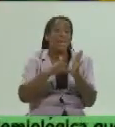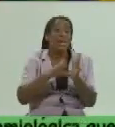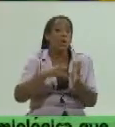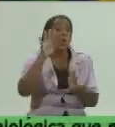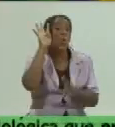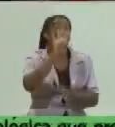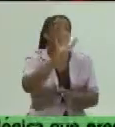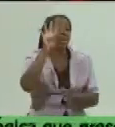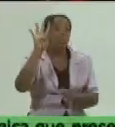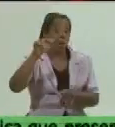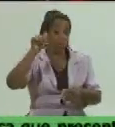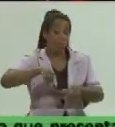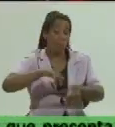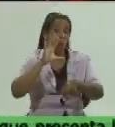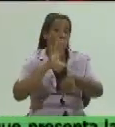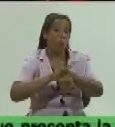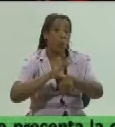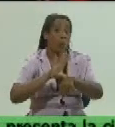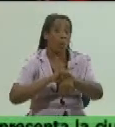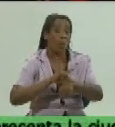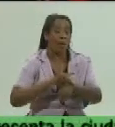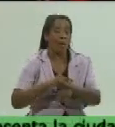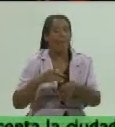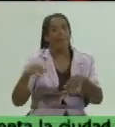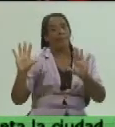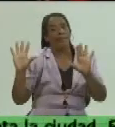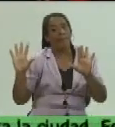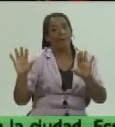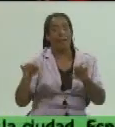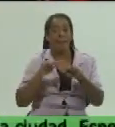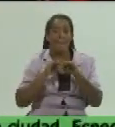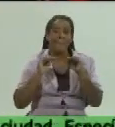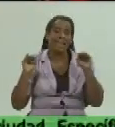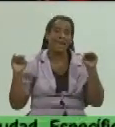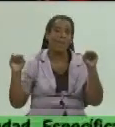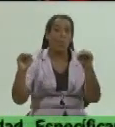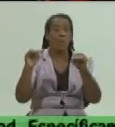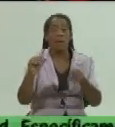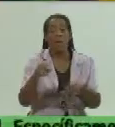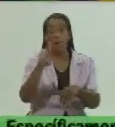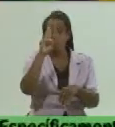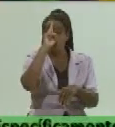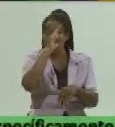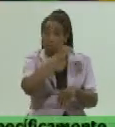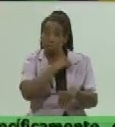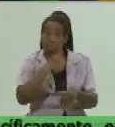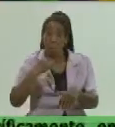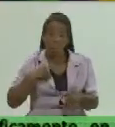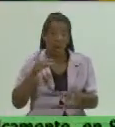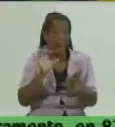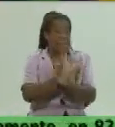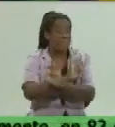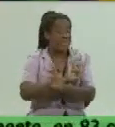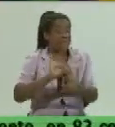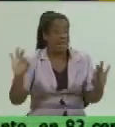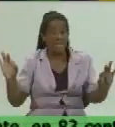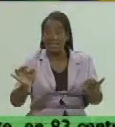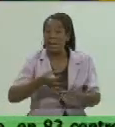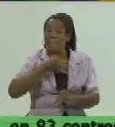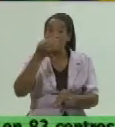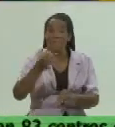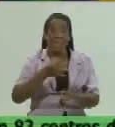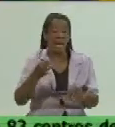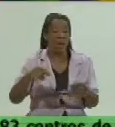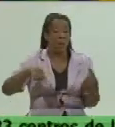tuvimos oportunidad eso es autoexpresa de escuchar la mesa redonda donde el doctor el ministro de salud y otros especialistas explicaron la circulación de